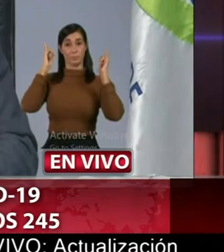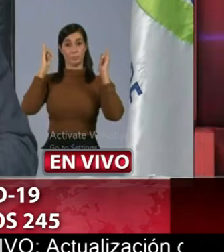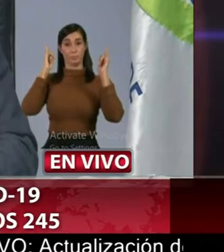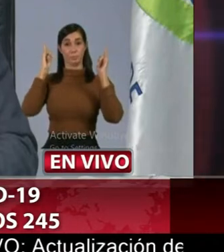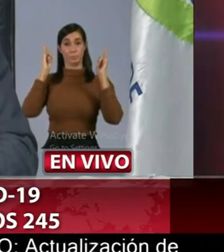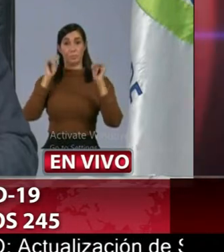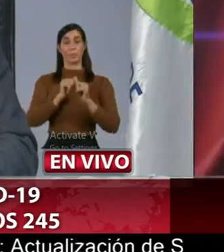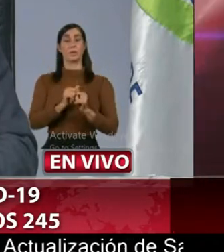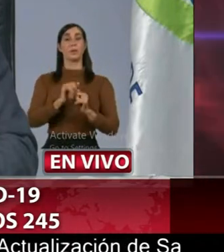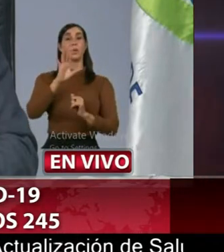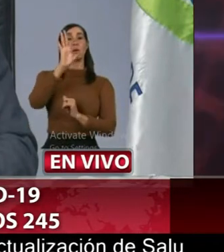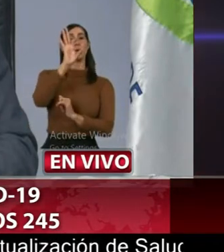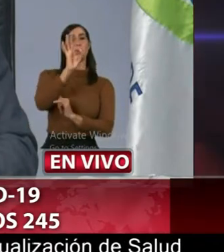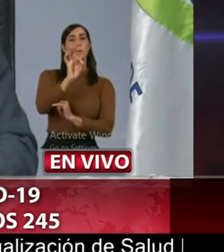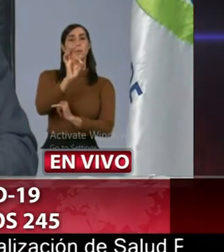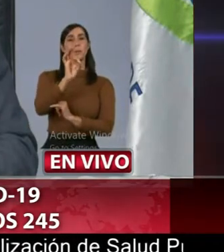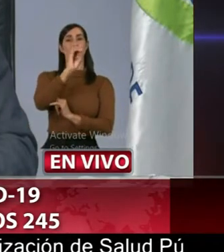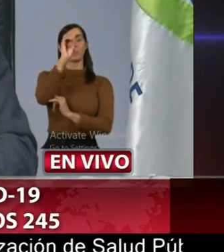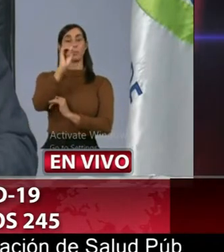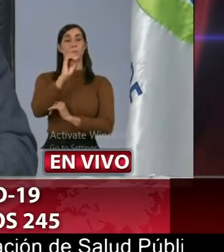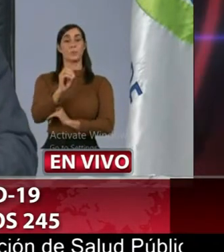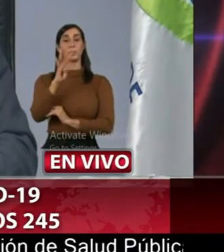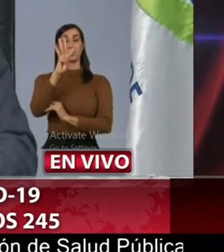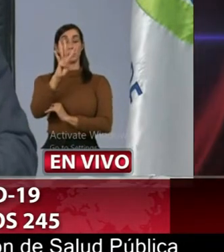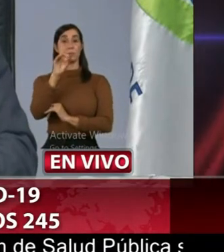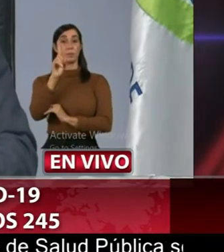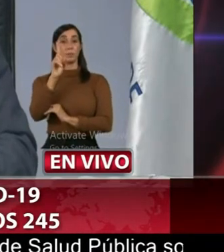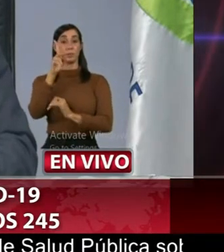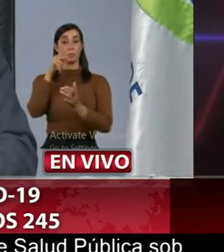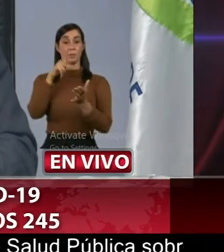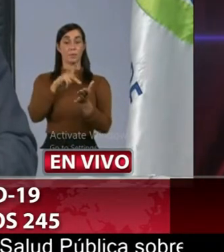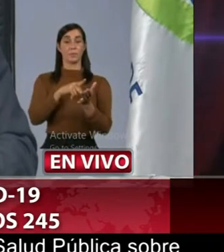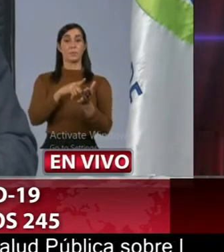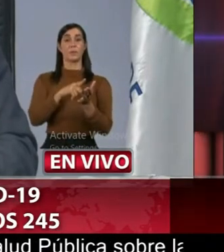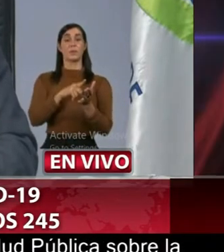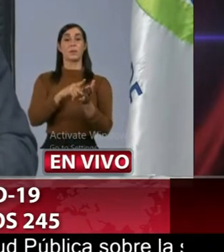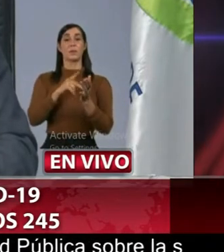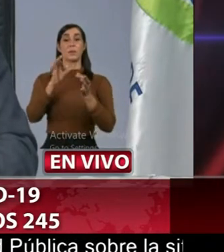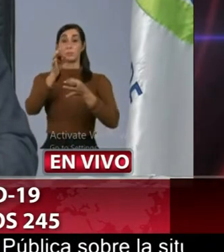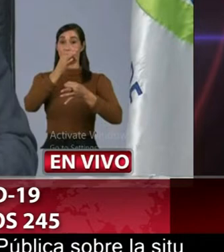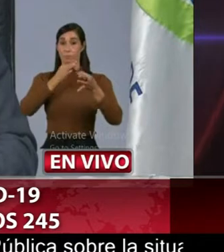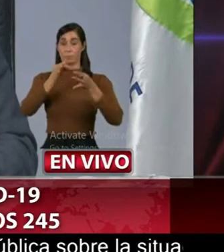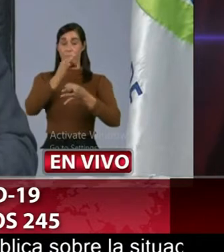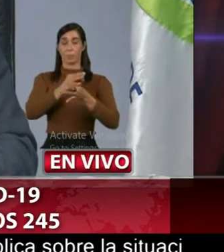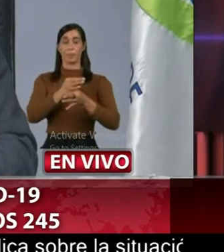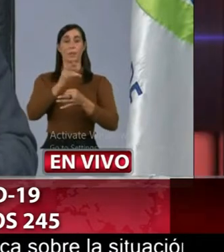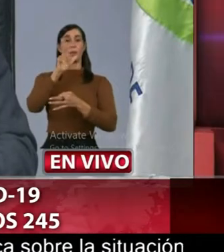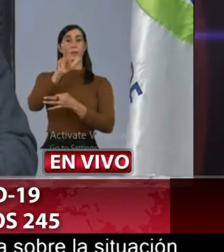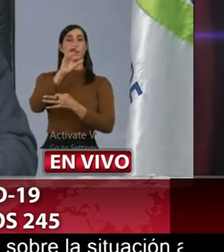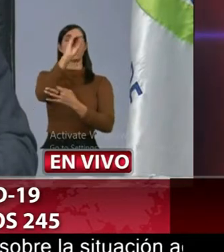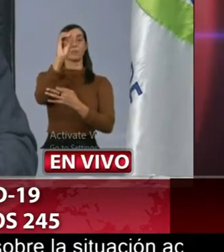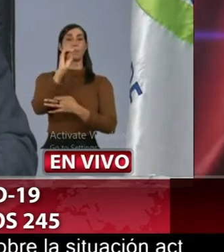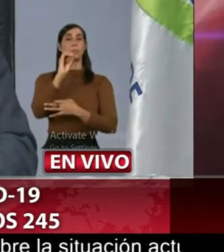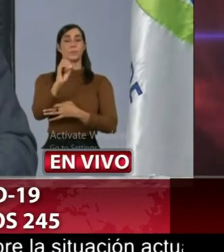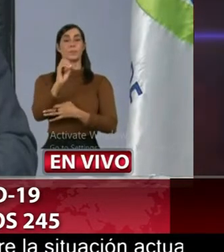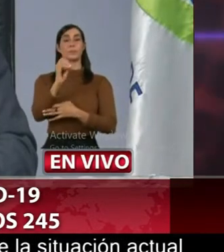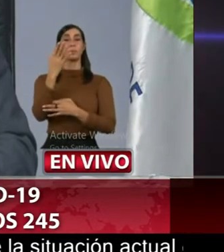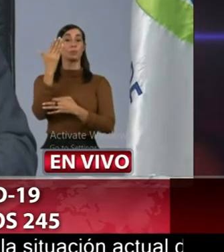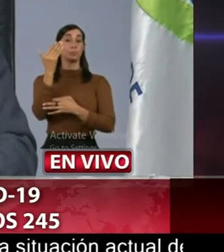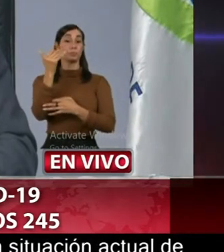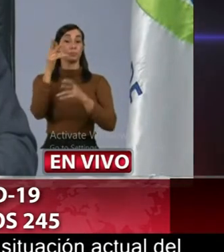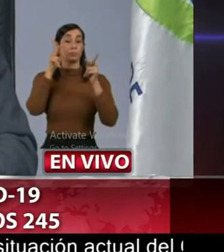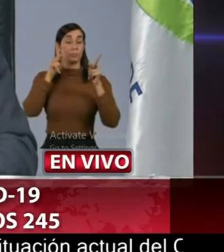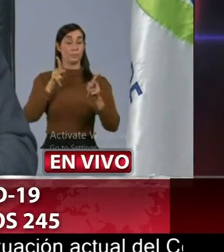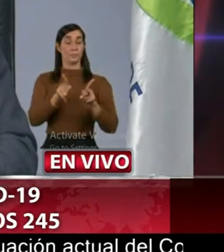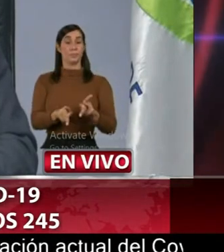9% 41 personas a la provincia a Duarte 3% 15